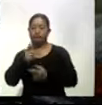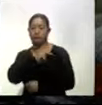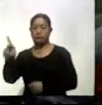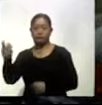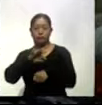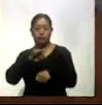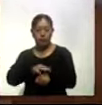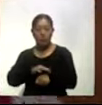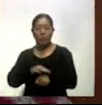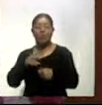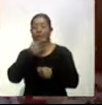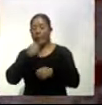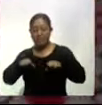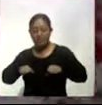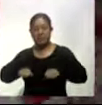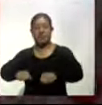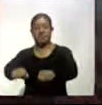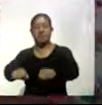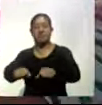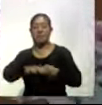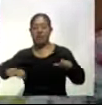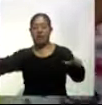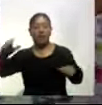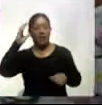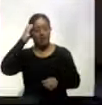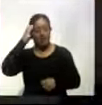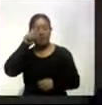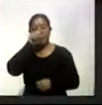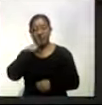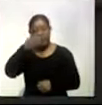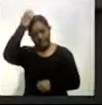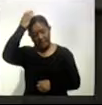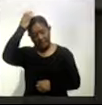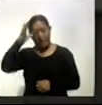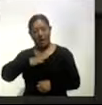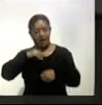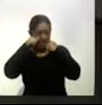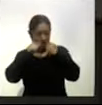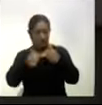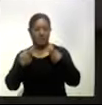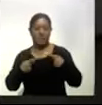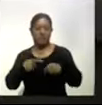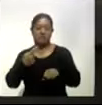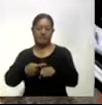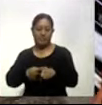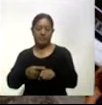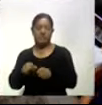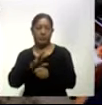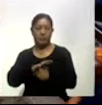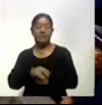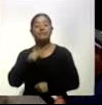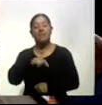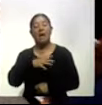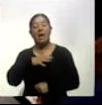camilleros y enfermeras, quienes brindan atención en los hospitales del estado. La entrega de insumos se llevó a cabo en las instalaciones del Almacén